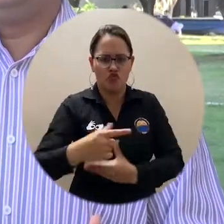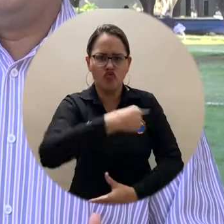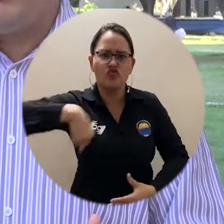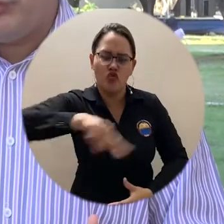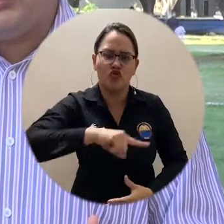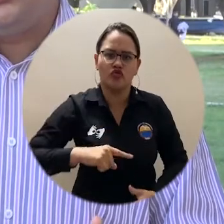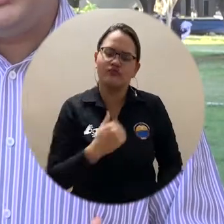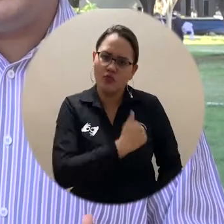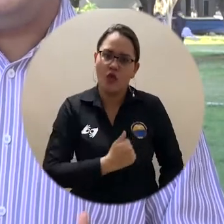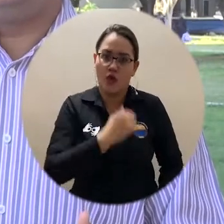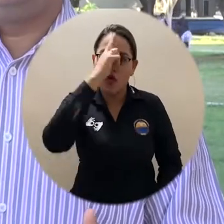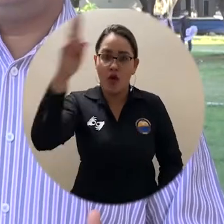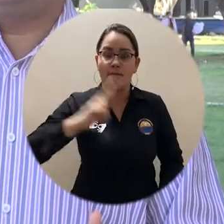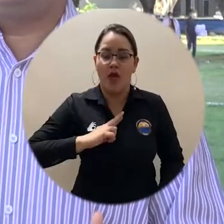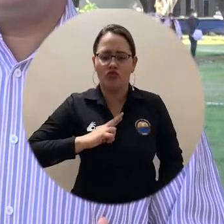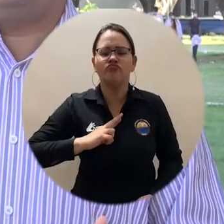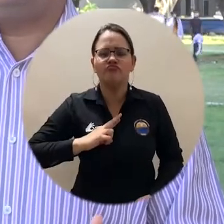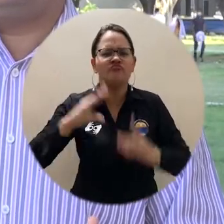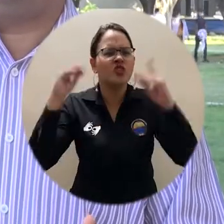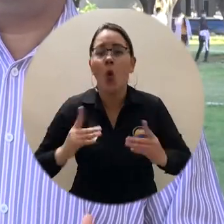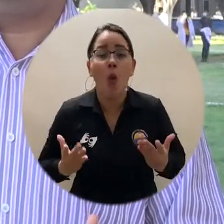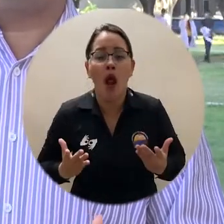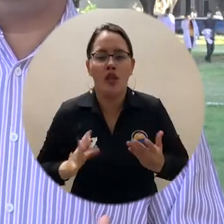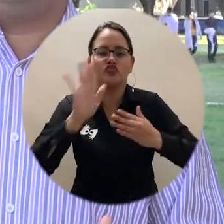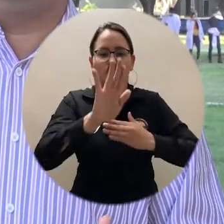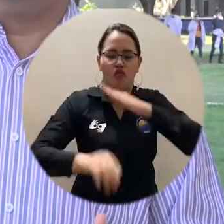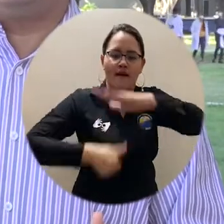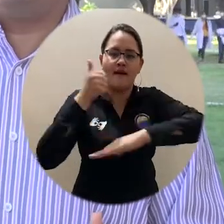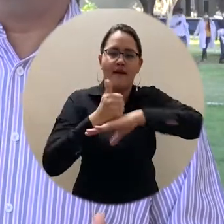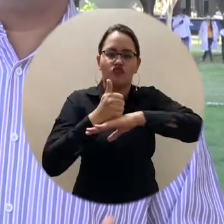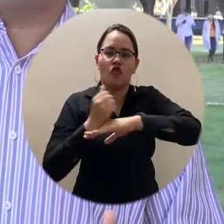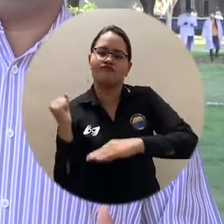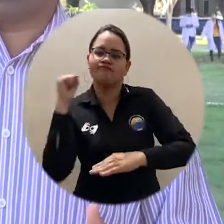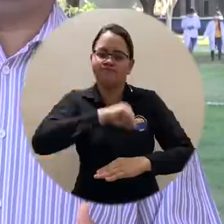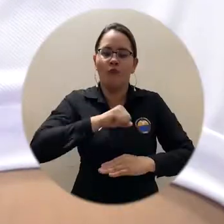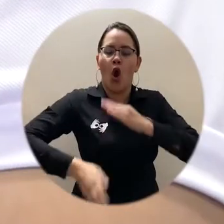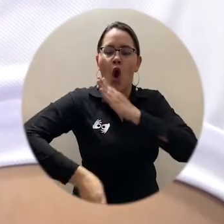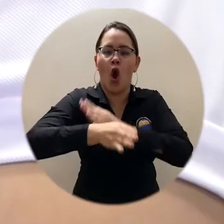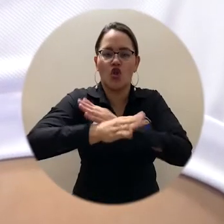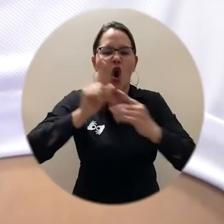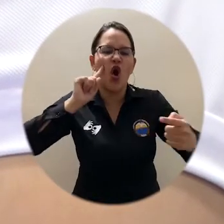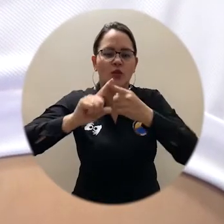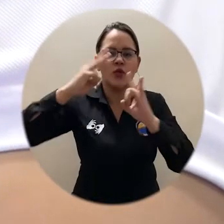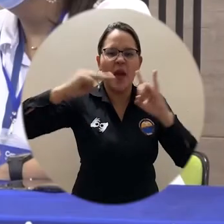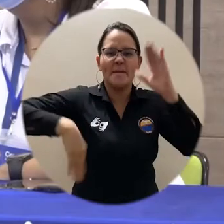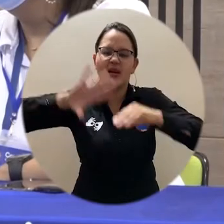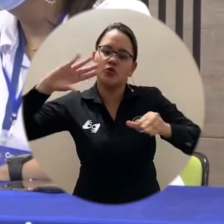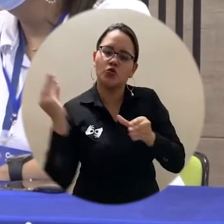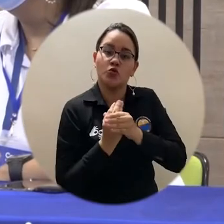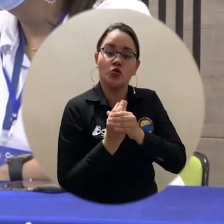continuara el doctor Pablo Vera por una universidad aún más incluyente e innovadora.